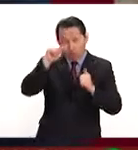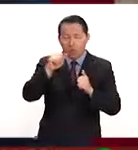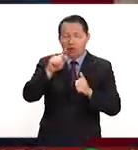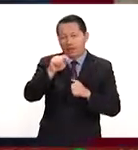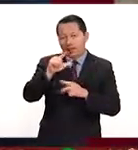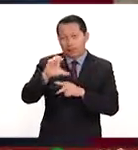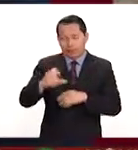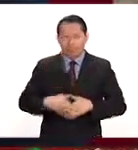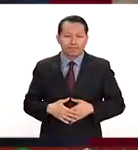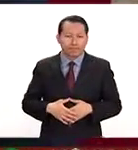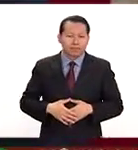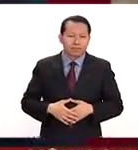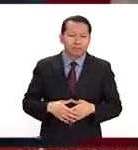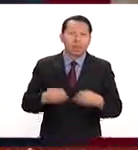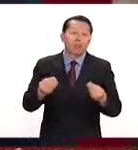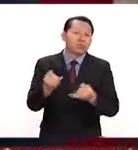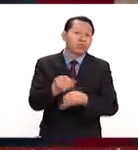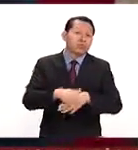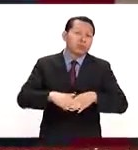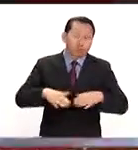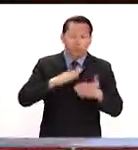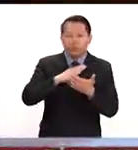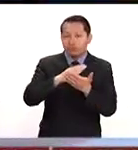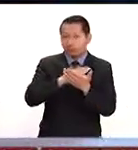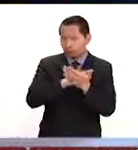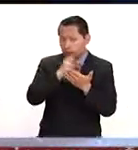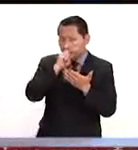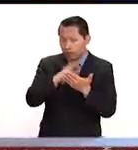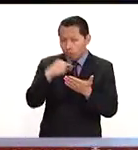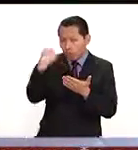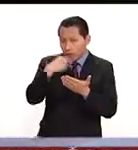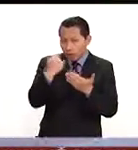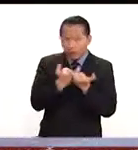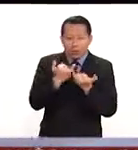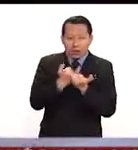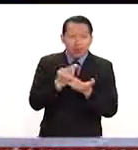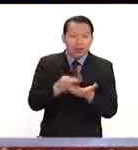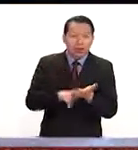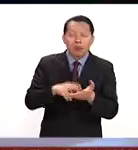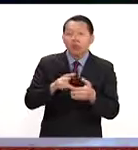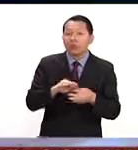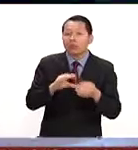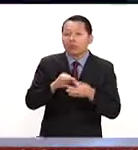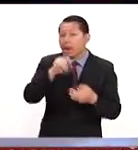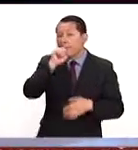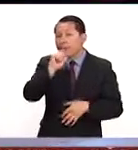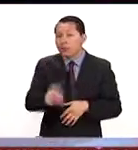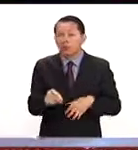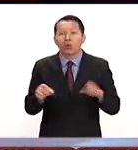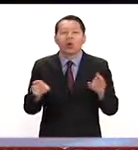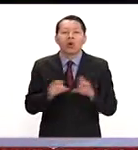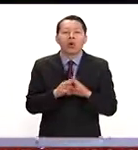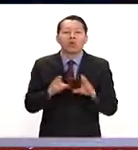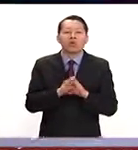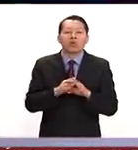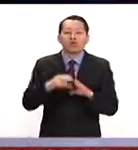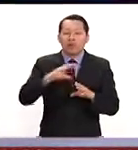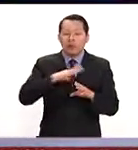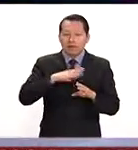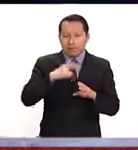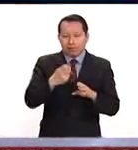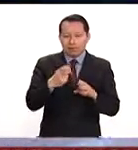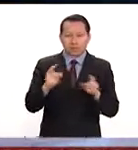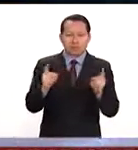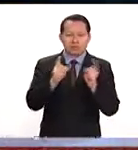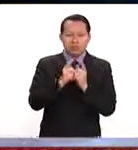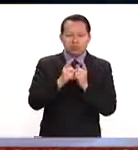Pues mucha información la que se está generando en estas horas y la que viene a partir de estos encuentros